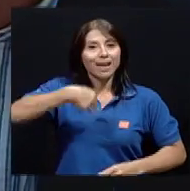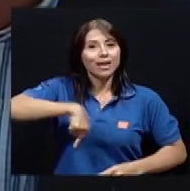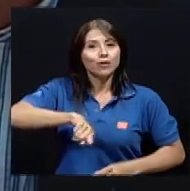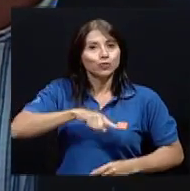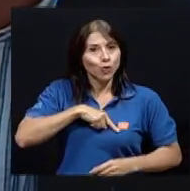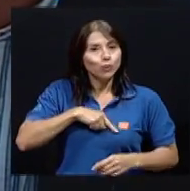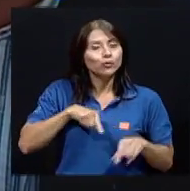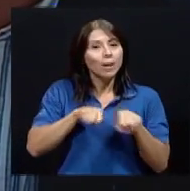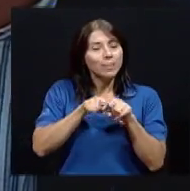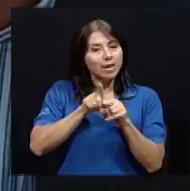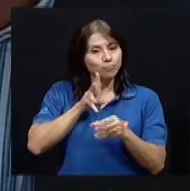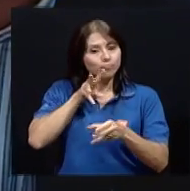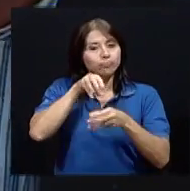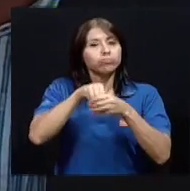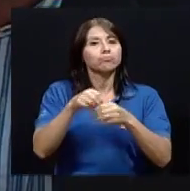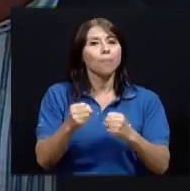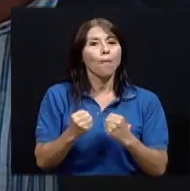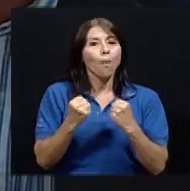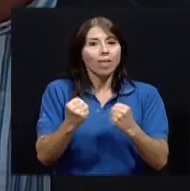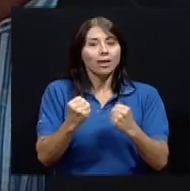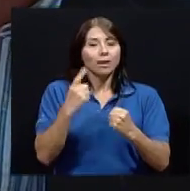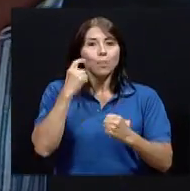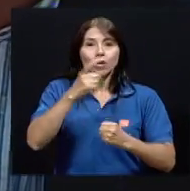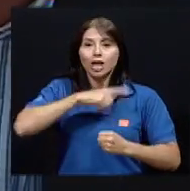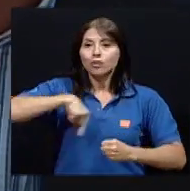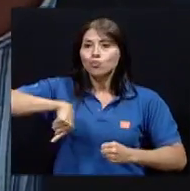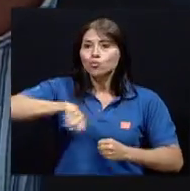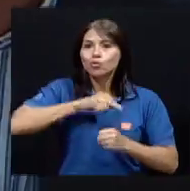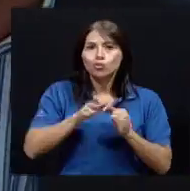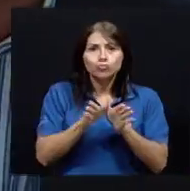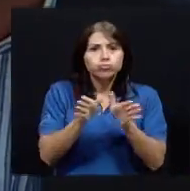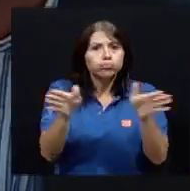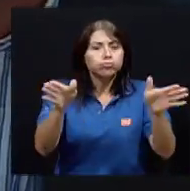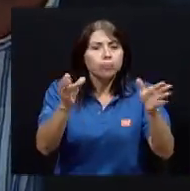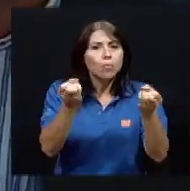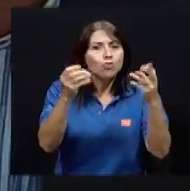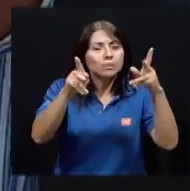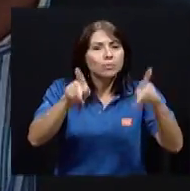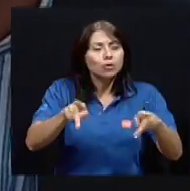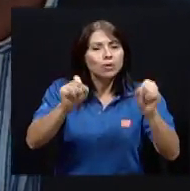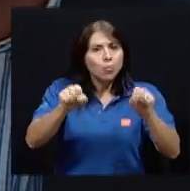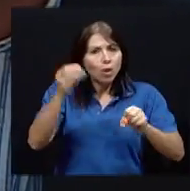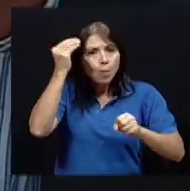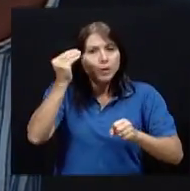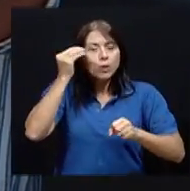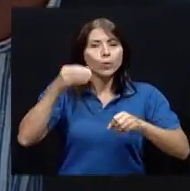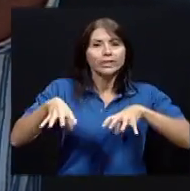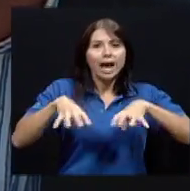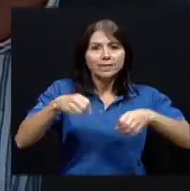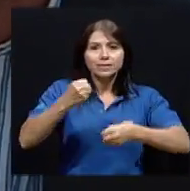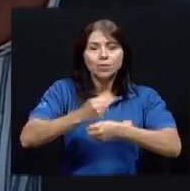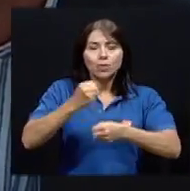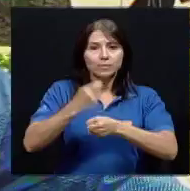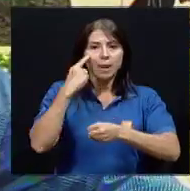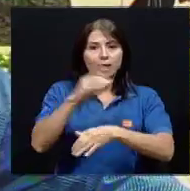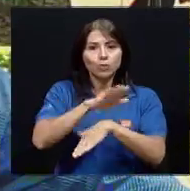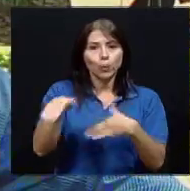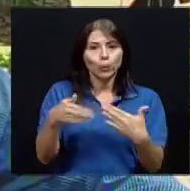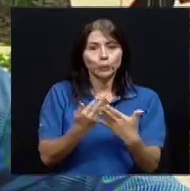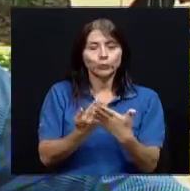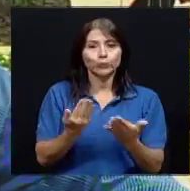muchísimo que ver y muchísimo poder, porque somos una gran masa de opiniones y de acciones que están disponibles para todos.